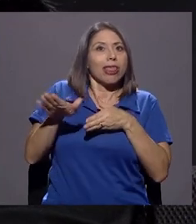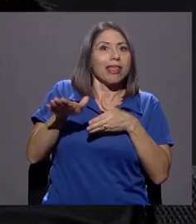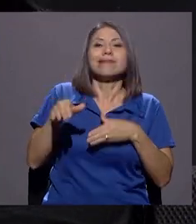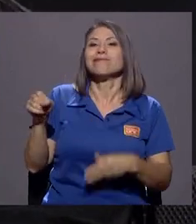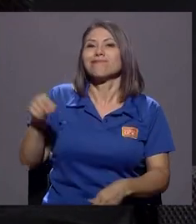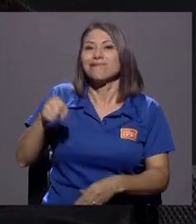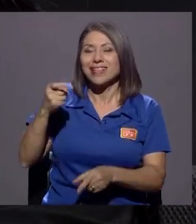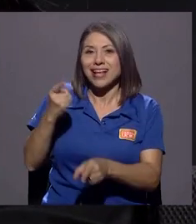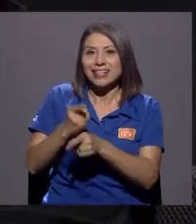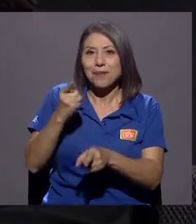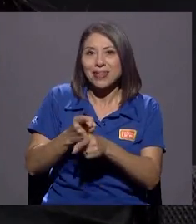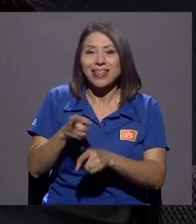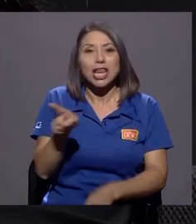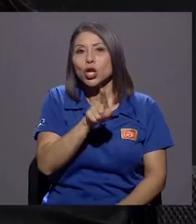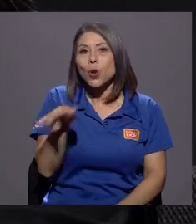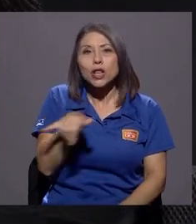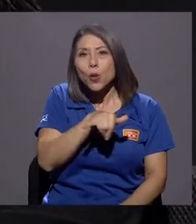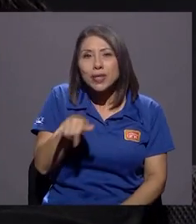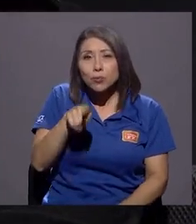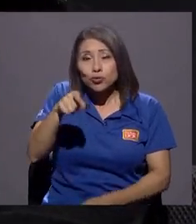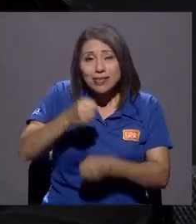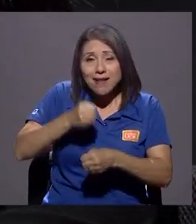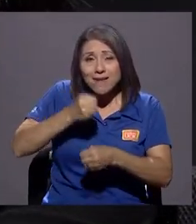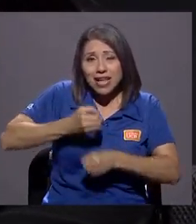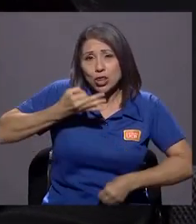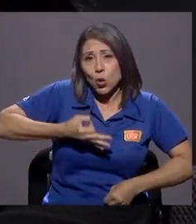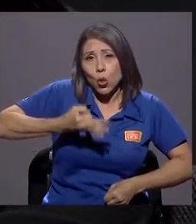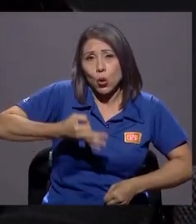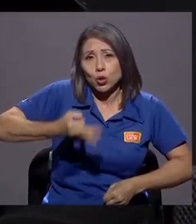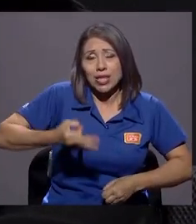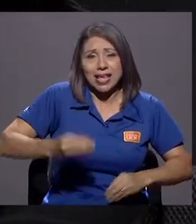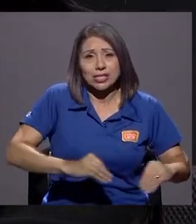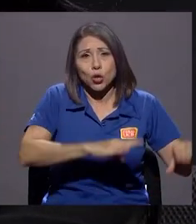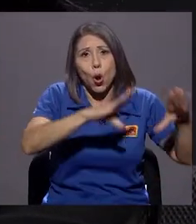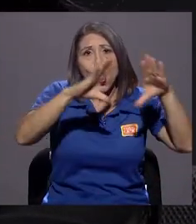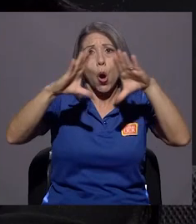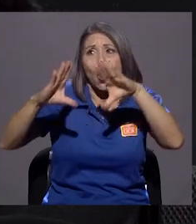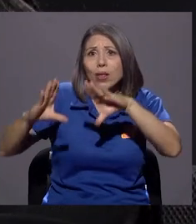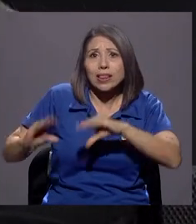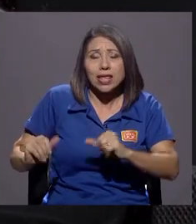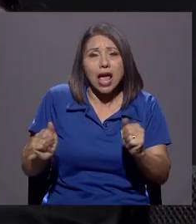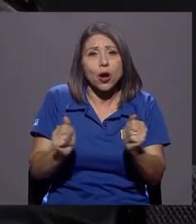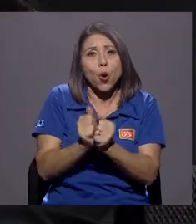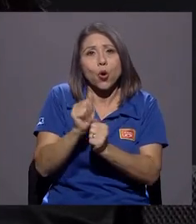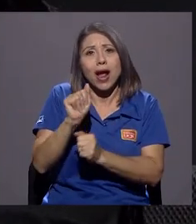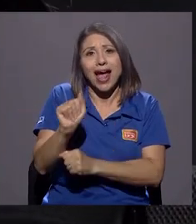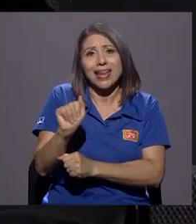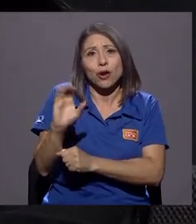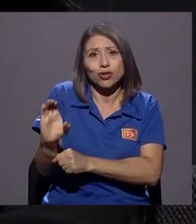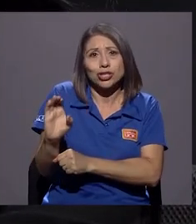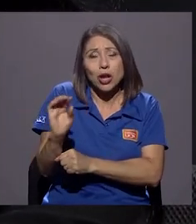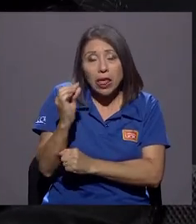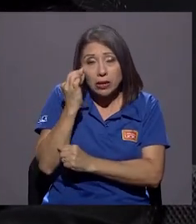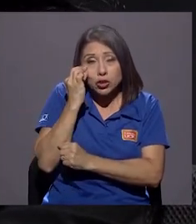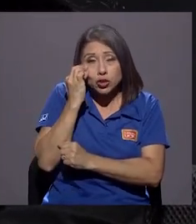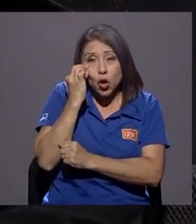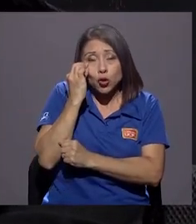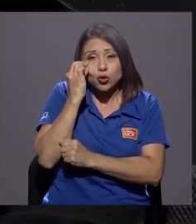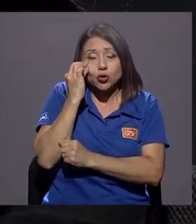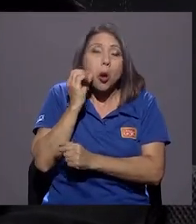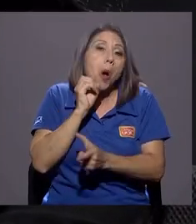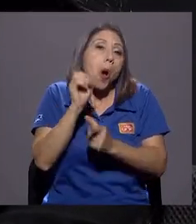que usted trabaje todos los días, todo el día, con aire acondicionado en los ojos, a que usted esté expuesta en un periodo